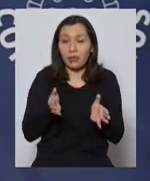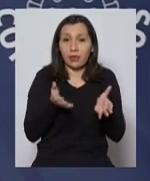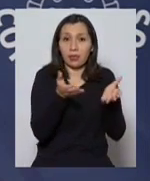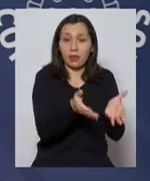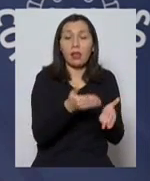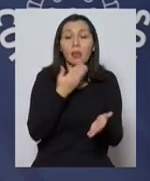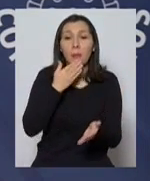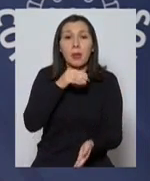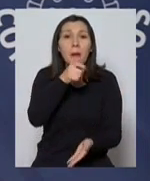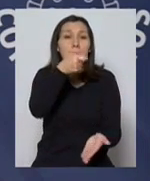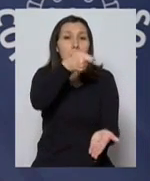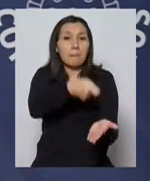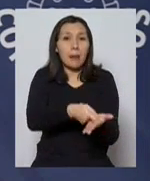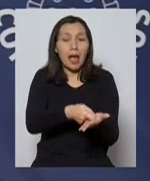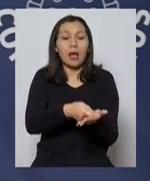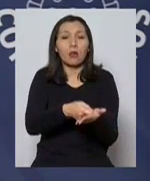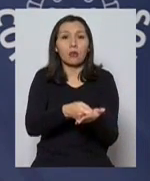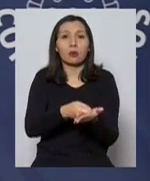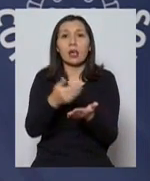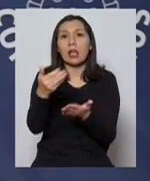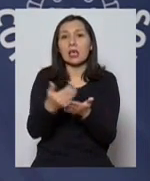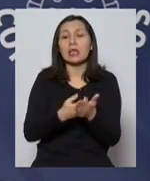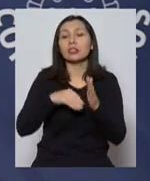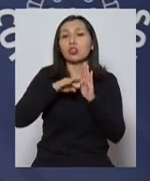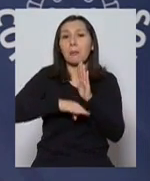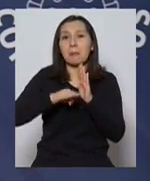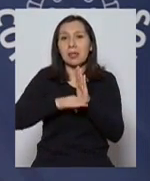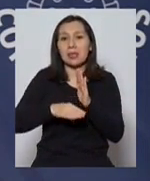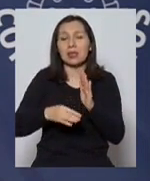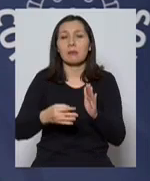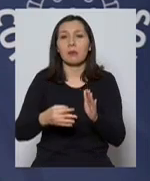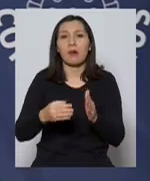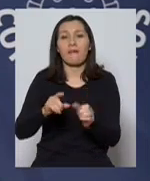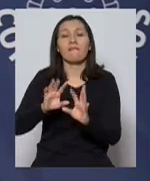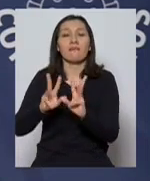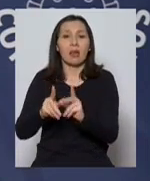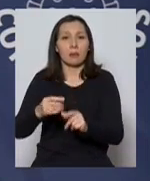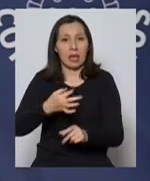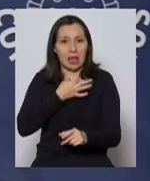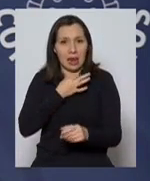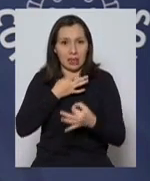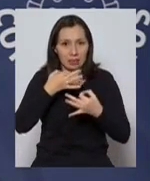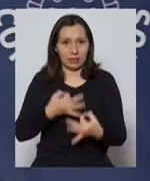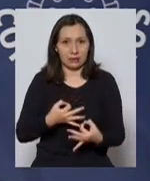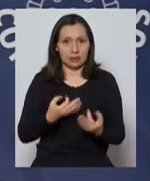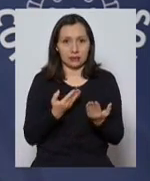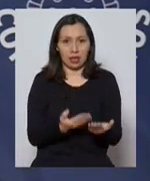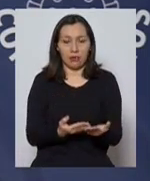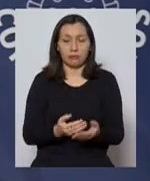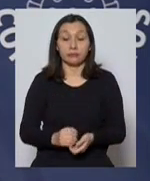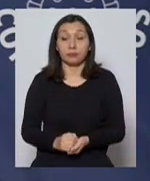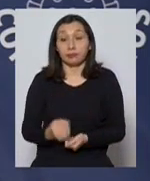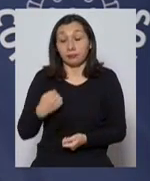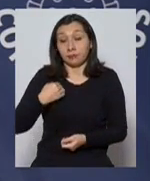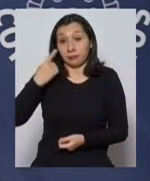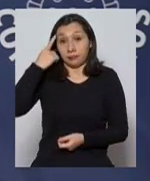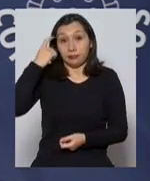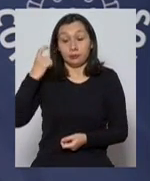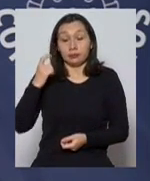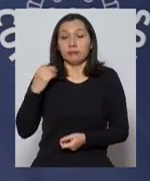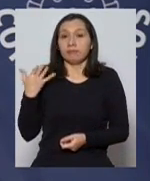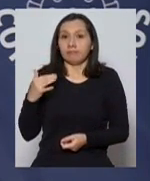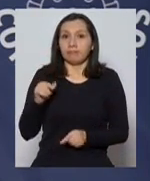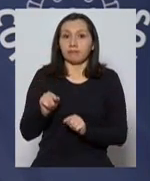pago del ingreso mínimo familiar garantizado. Creo que es